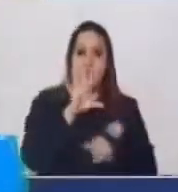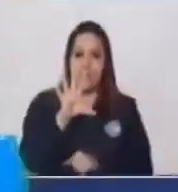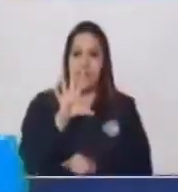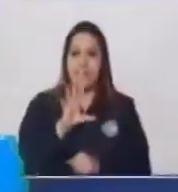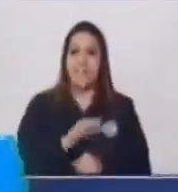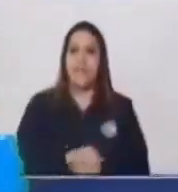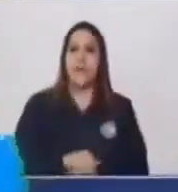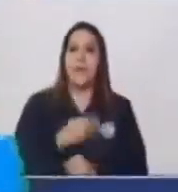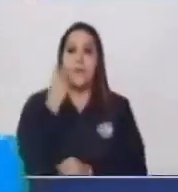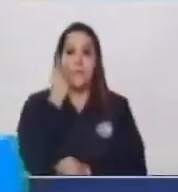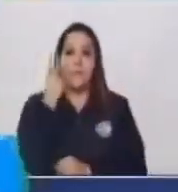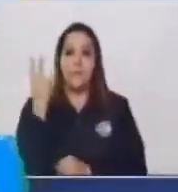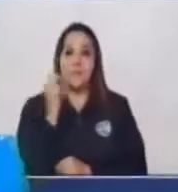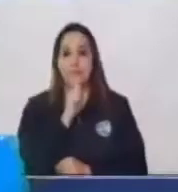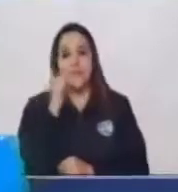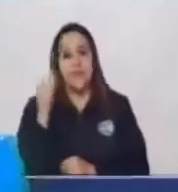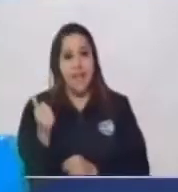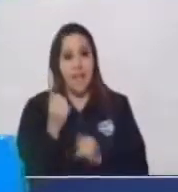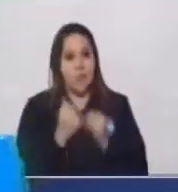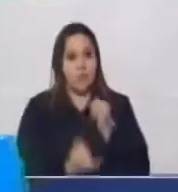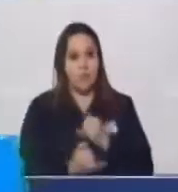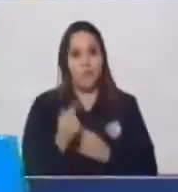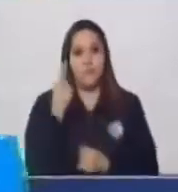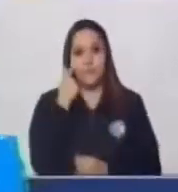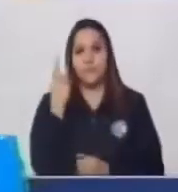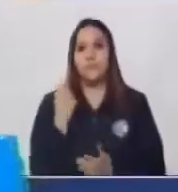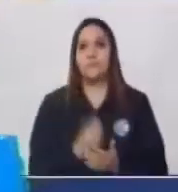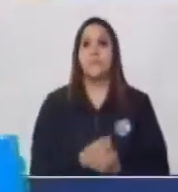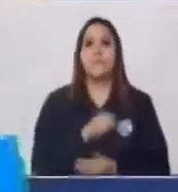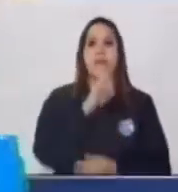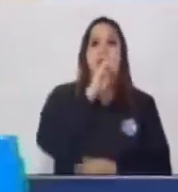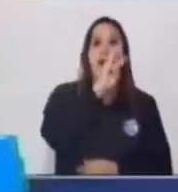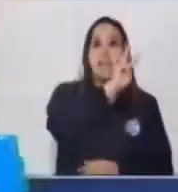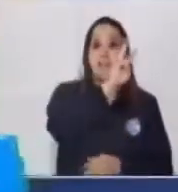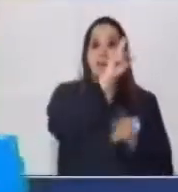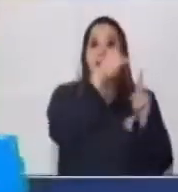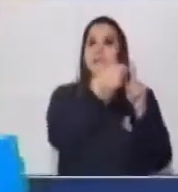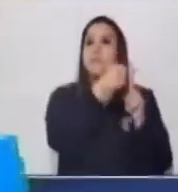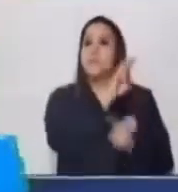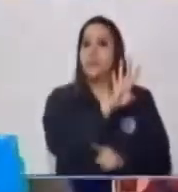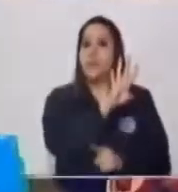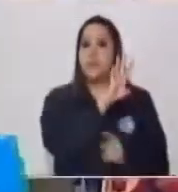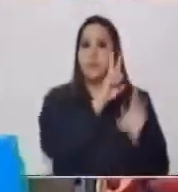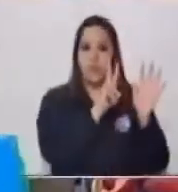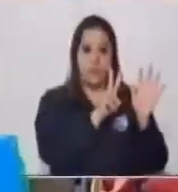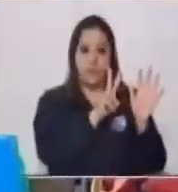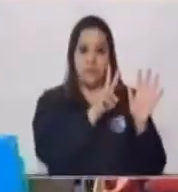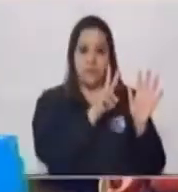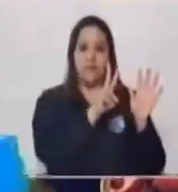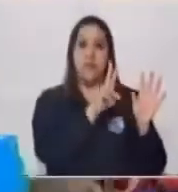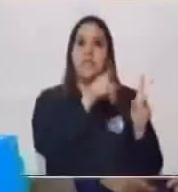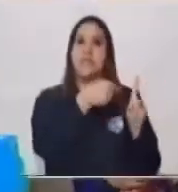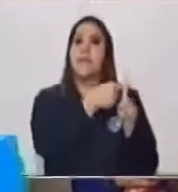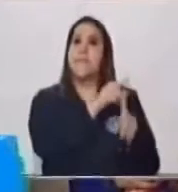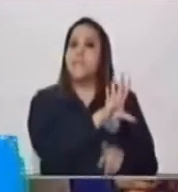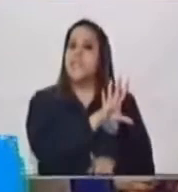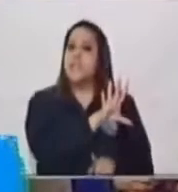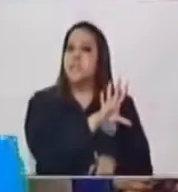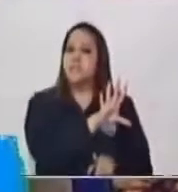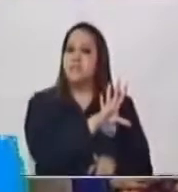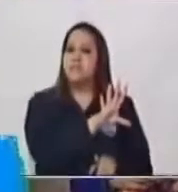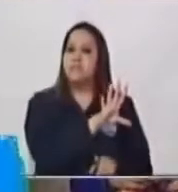Ahora acá Nos vamos a la última operación 3 más 4 7 7 7 más 5